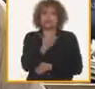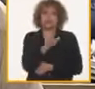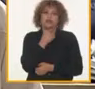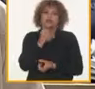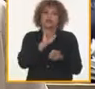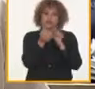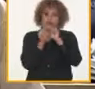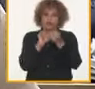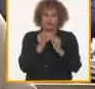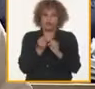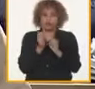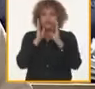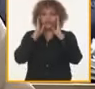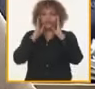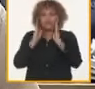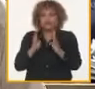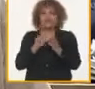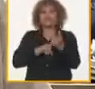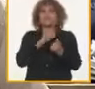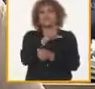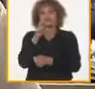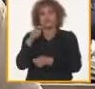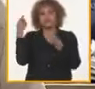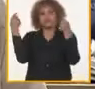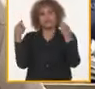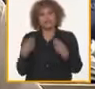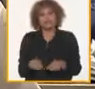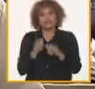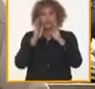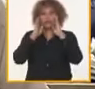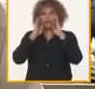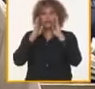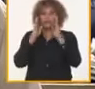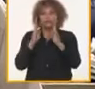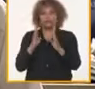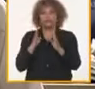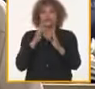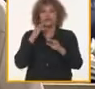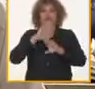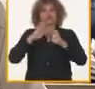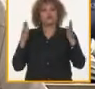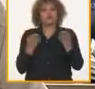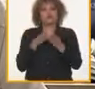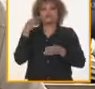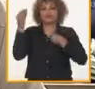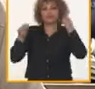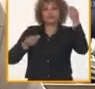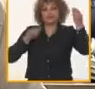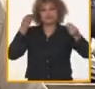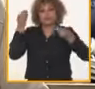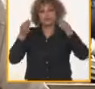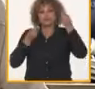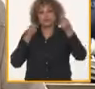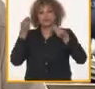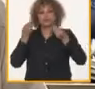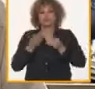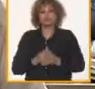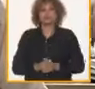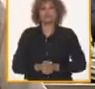y en esa dirección yo creo que el partido tiene que también enfocar los análisis que nosotros tenemos que